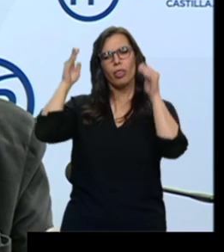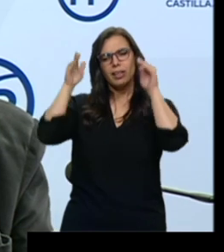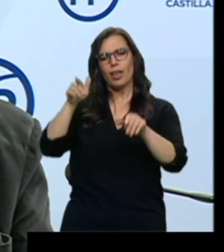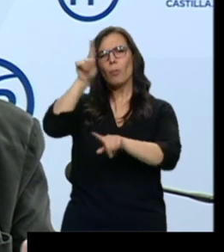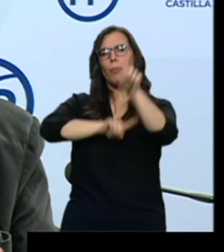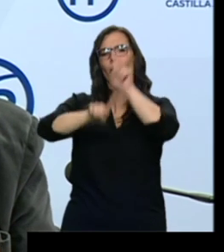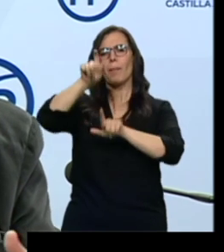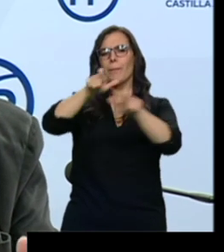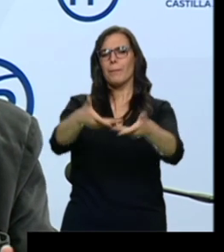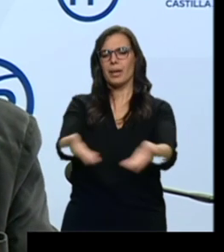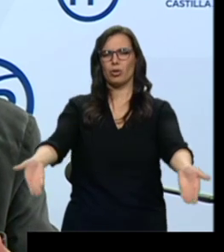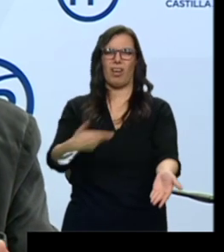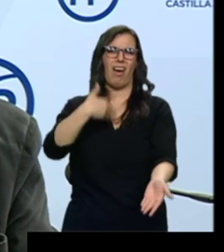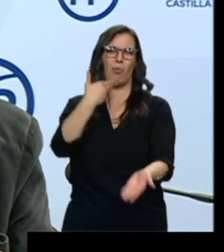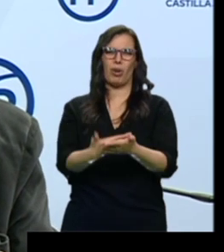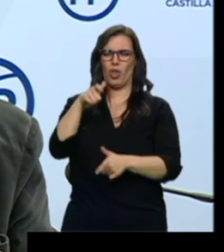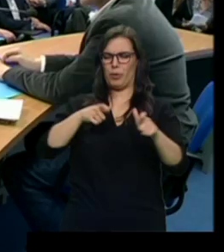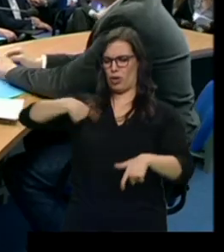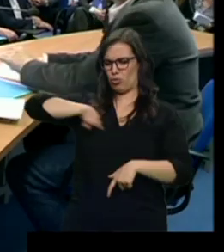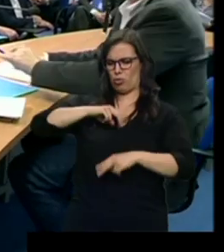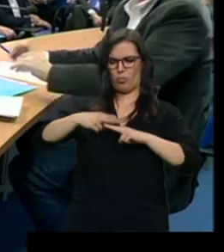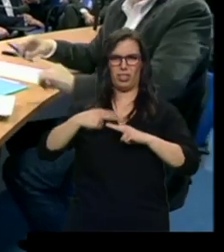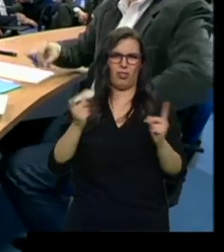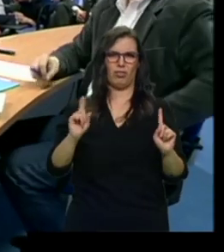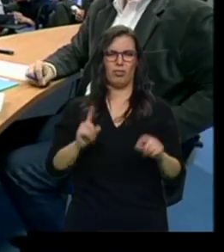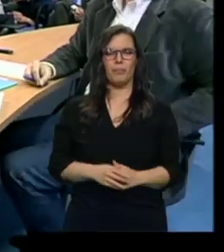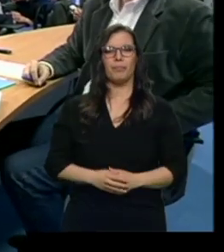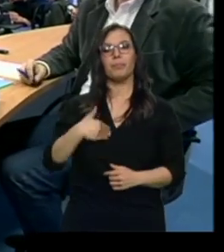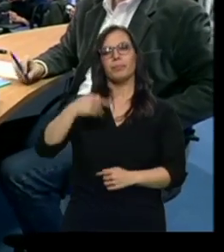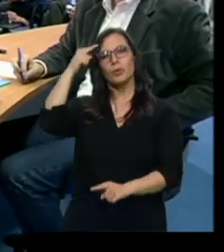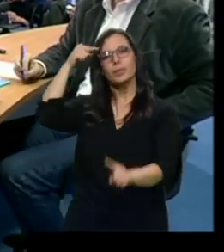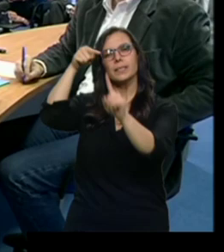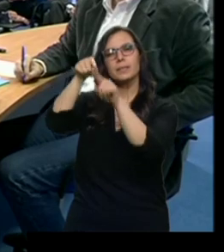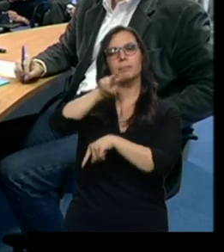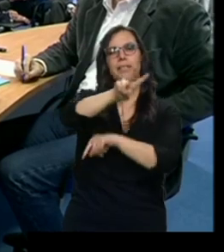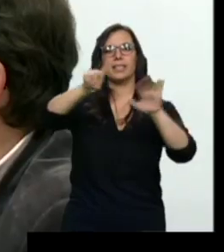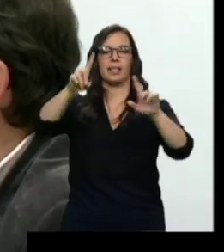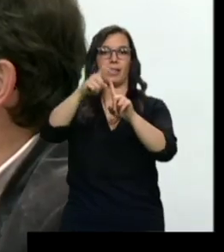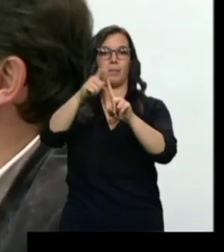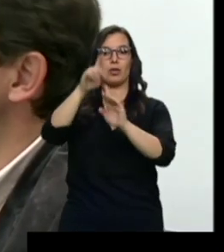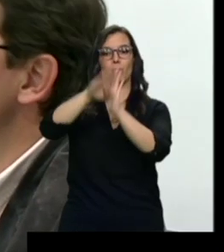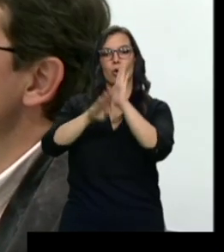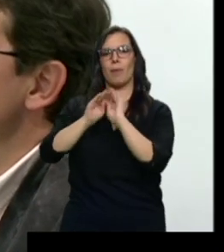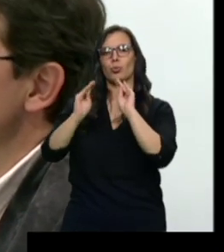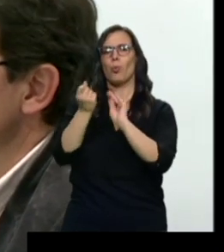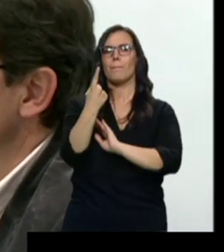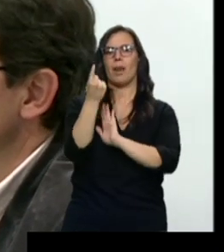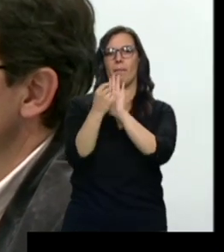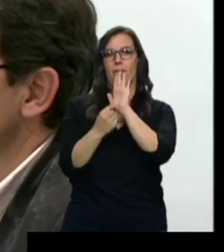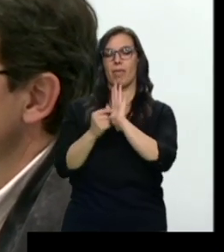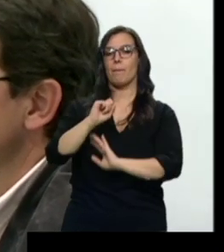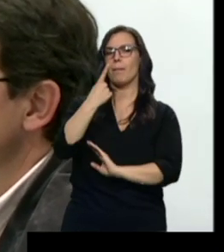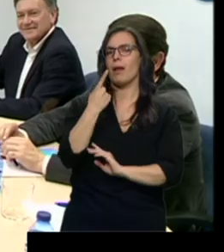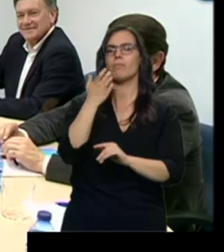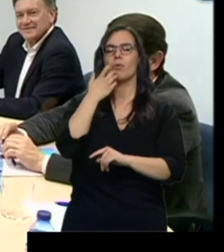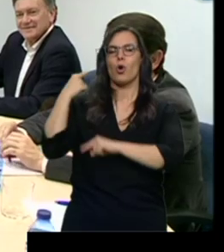más aburrido que hablar de los políticos. Y mira, el 26 de mayo, el programa electoral tendrá mil medidas. Las primeras pasan